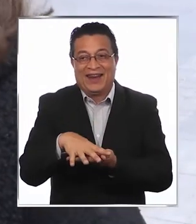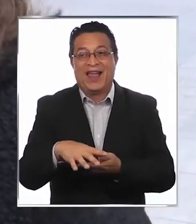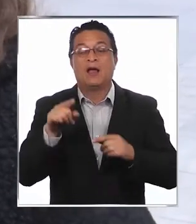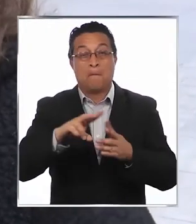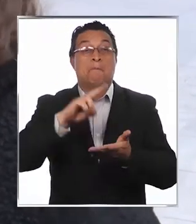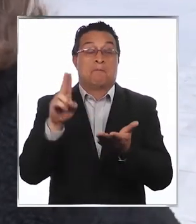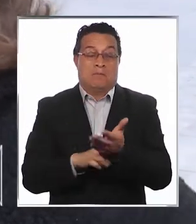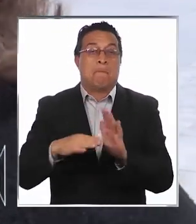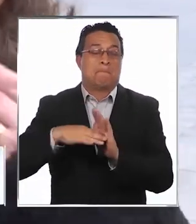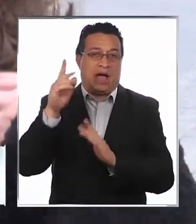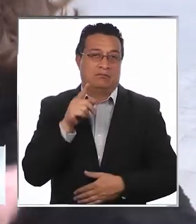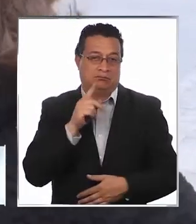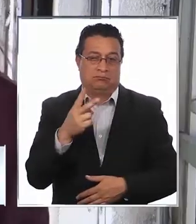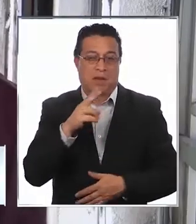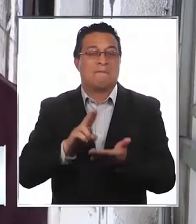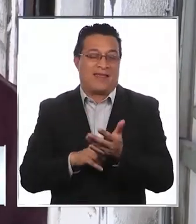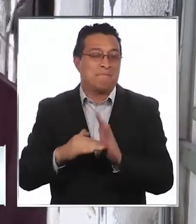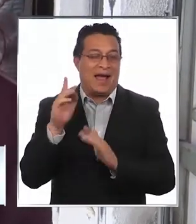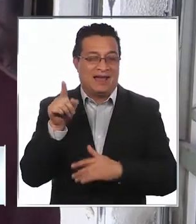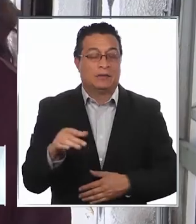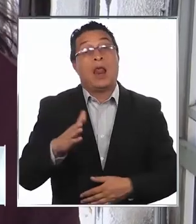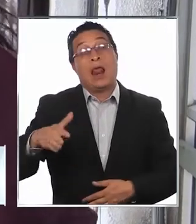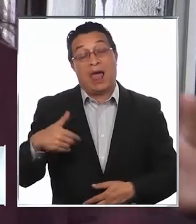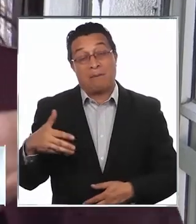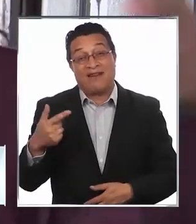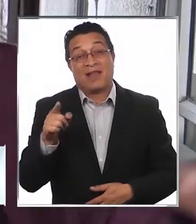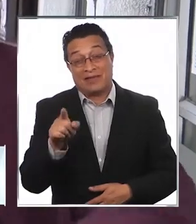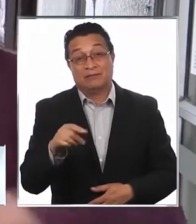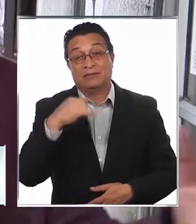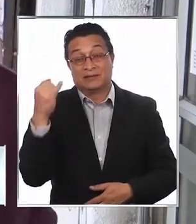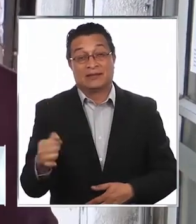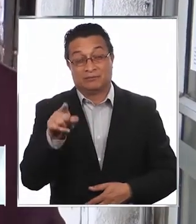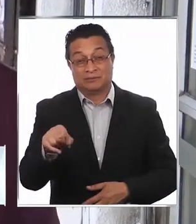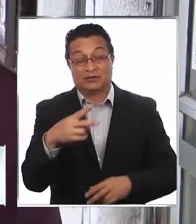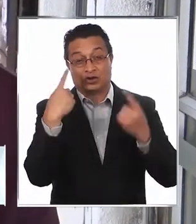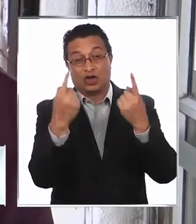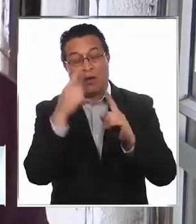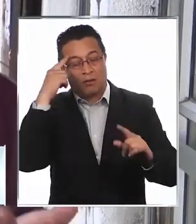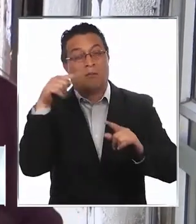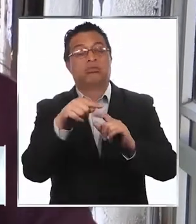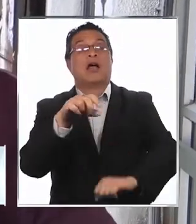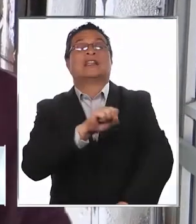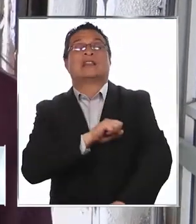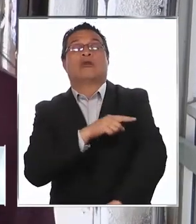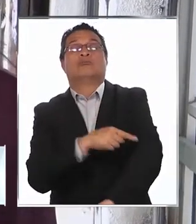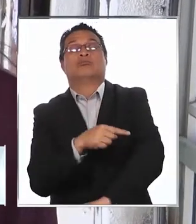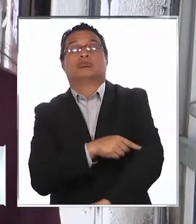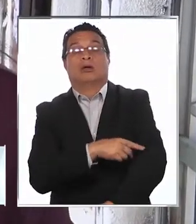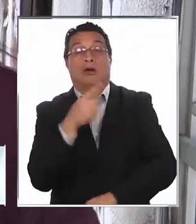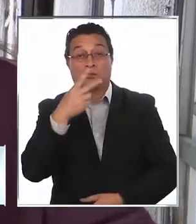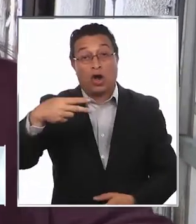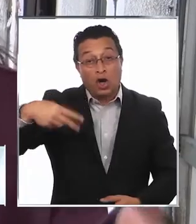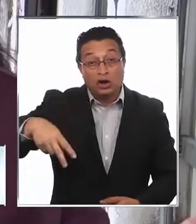realista, más verdad. Lamentablemente, de por sí el sistema en general está demasiado centralizado, entonces, por ejemplo, tú pones las